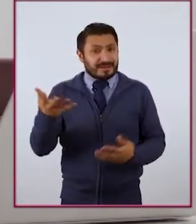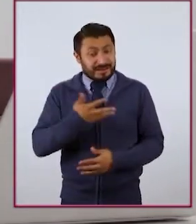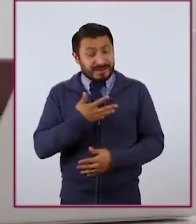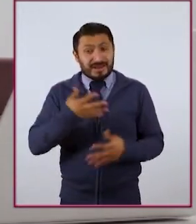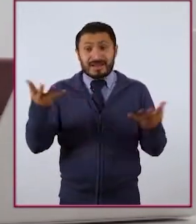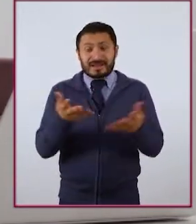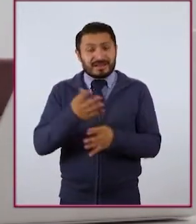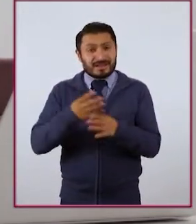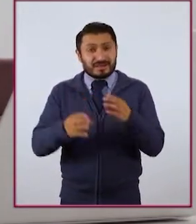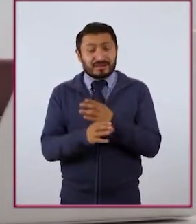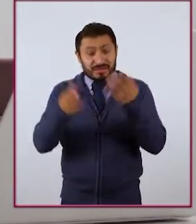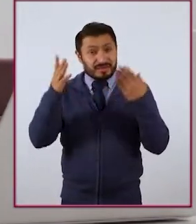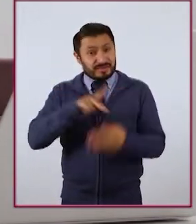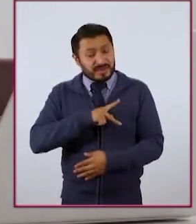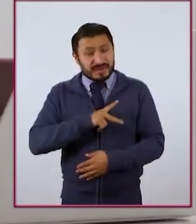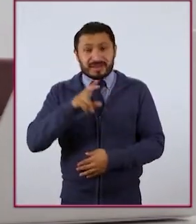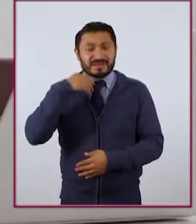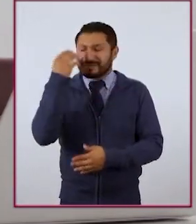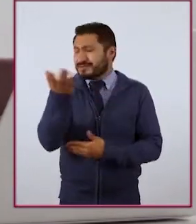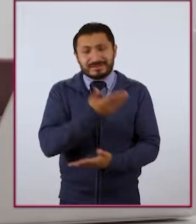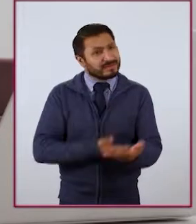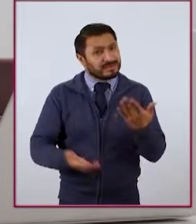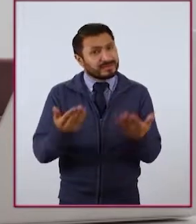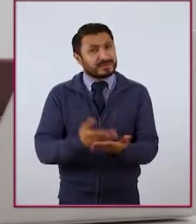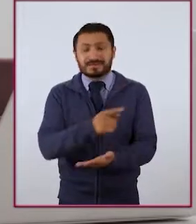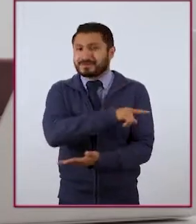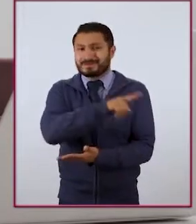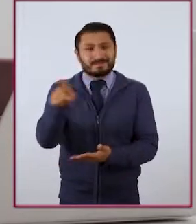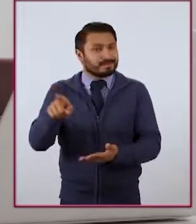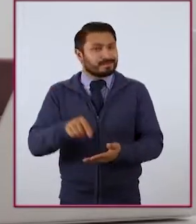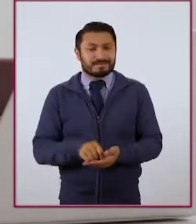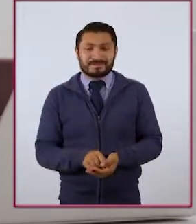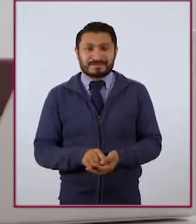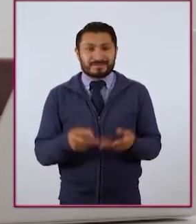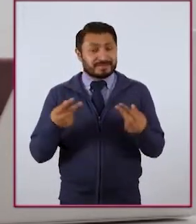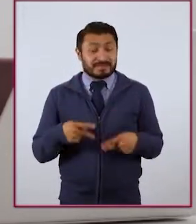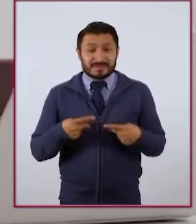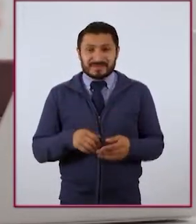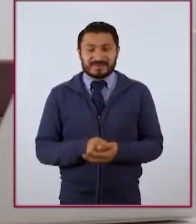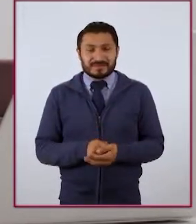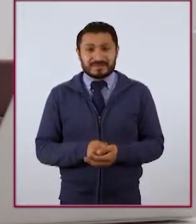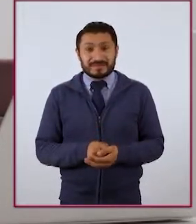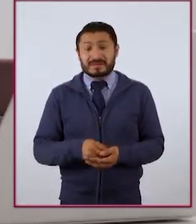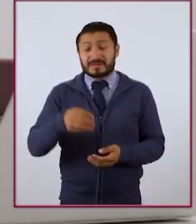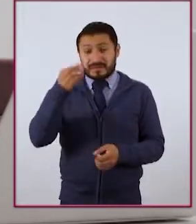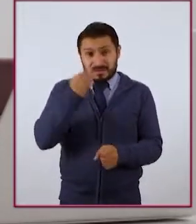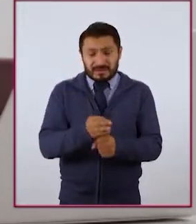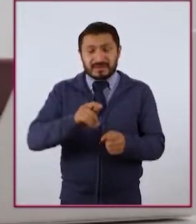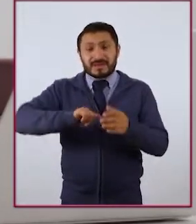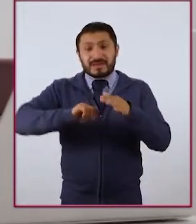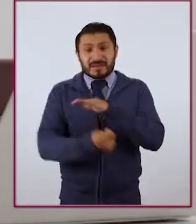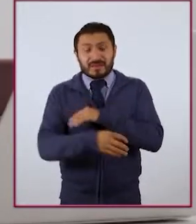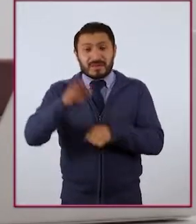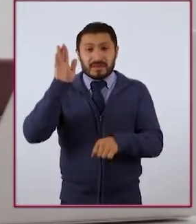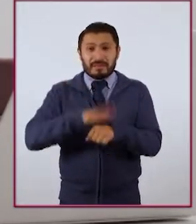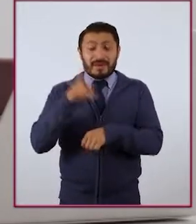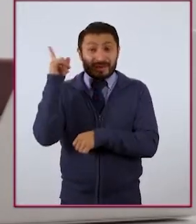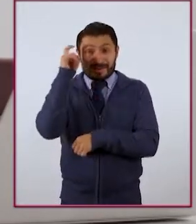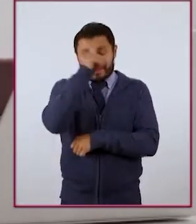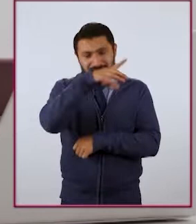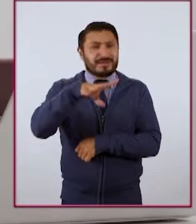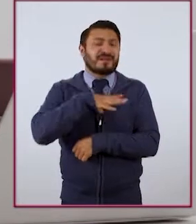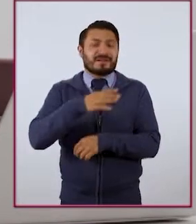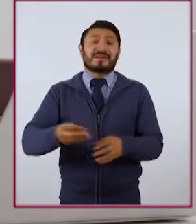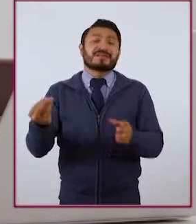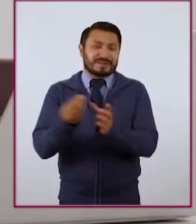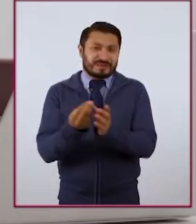que fueran mías y no quería compartirlas con nadie más. En esta era de la tecnología es cada vez más complicado mantener nuestra